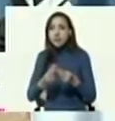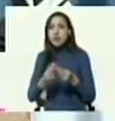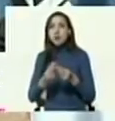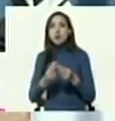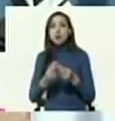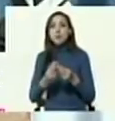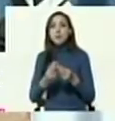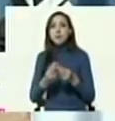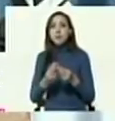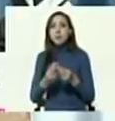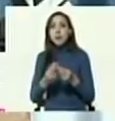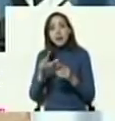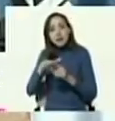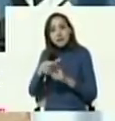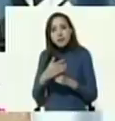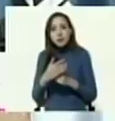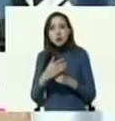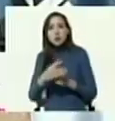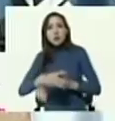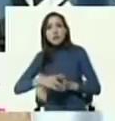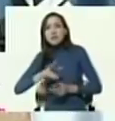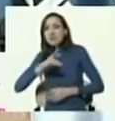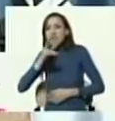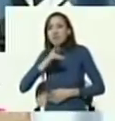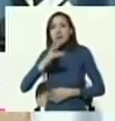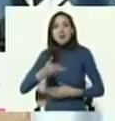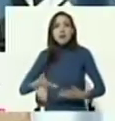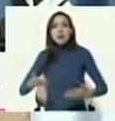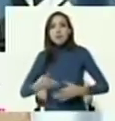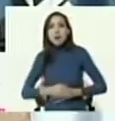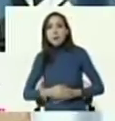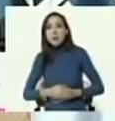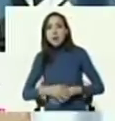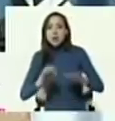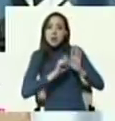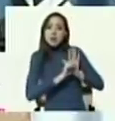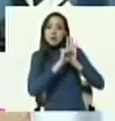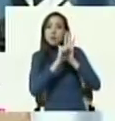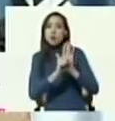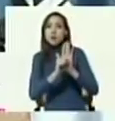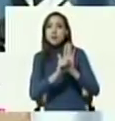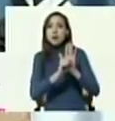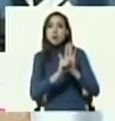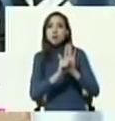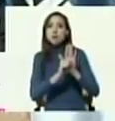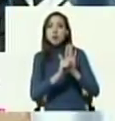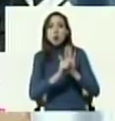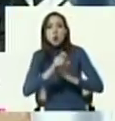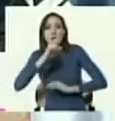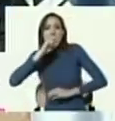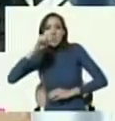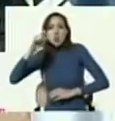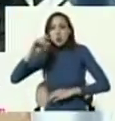emblemáticos, terribles, que simbolizaron crimen de odio